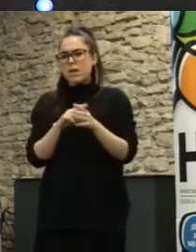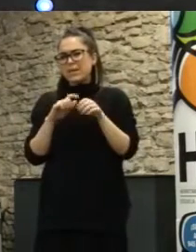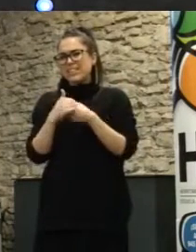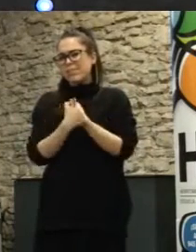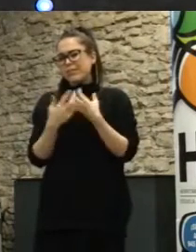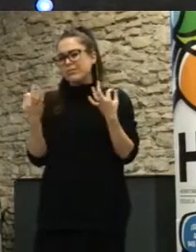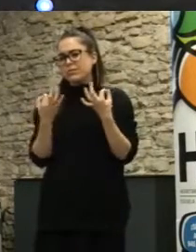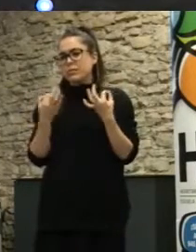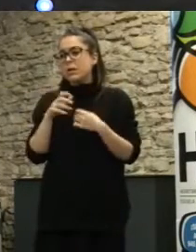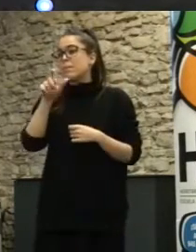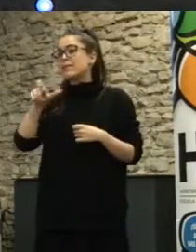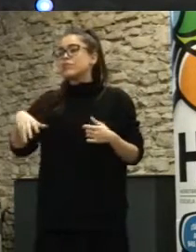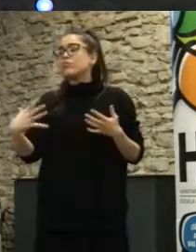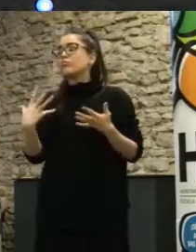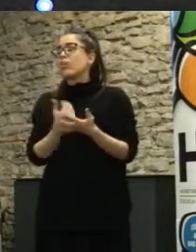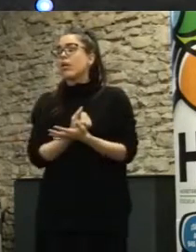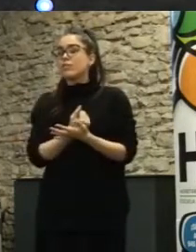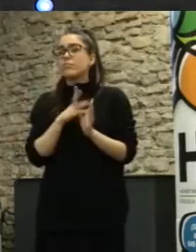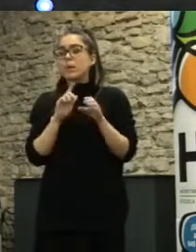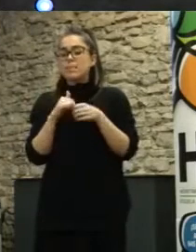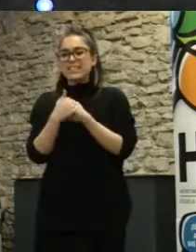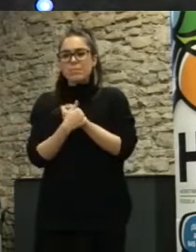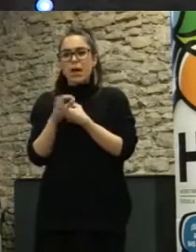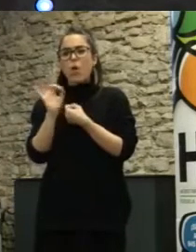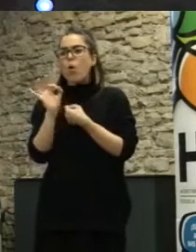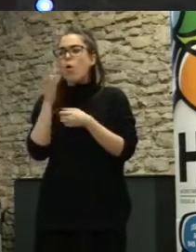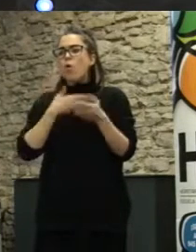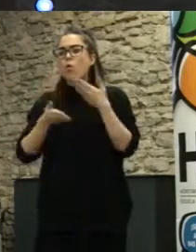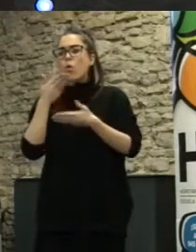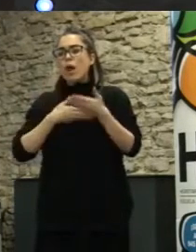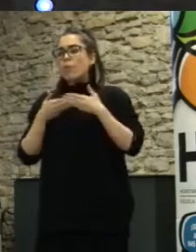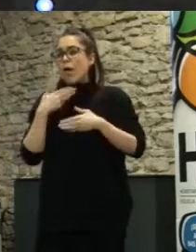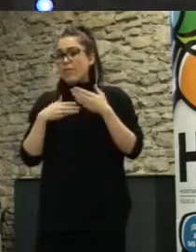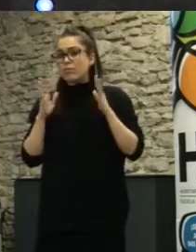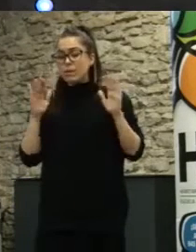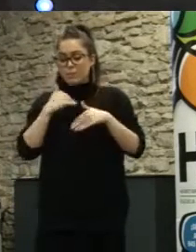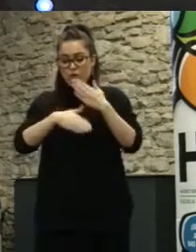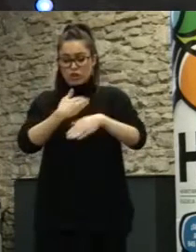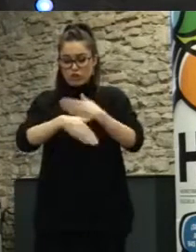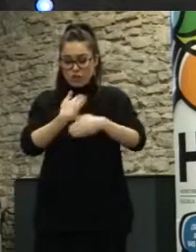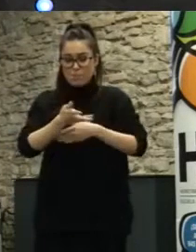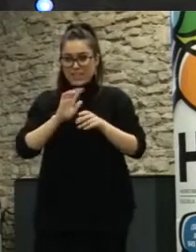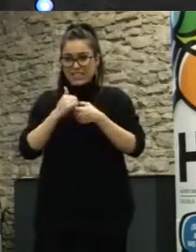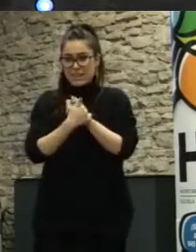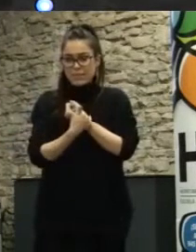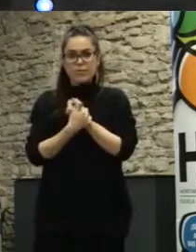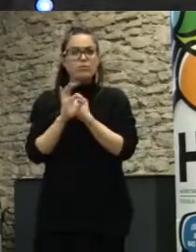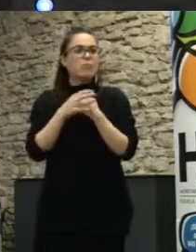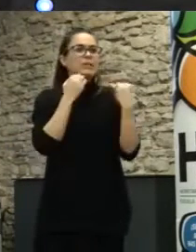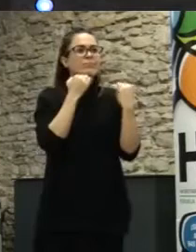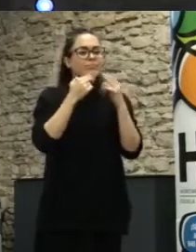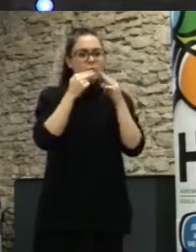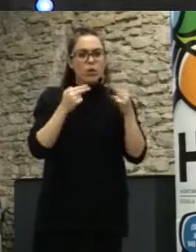participado o colaborado en procesos de participación, desde las instituciones públicas, desde las